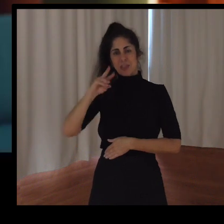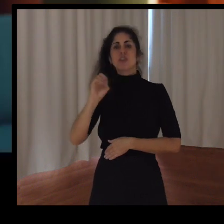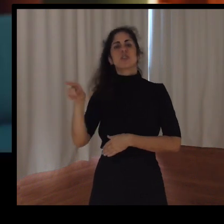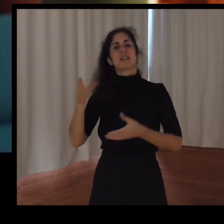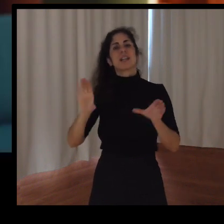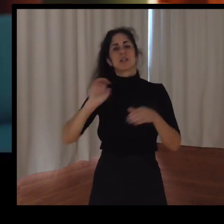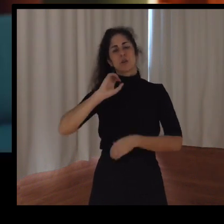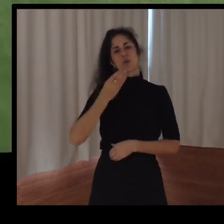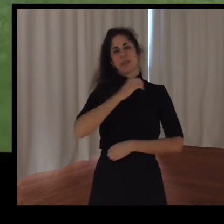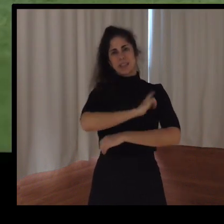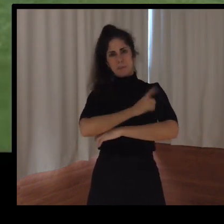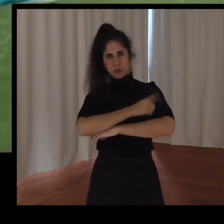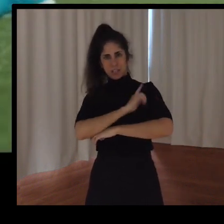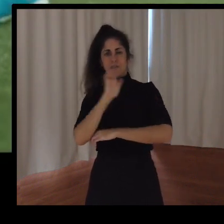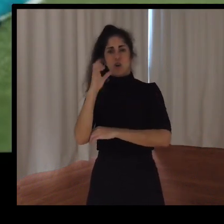normalmente lo llamamos Ale.